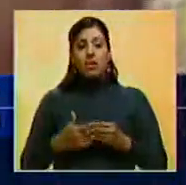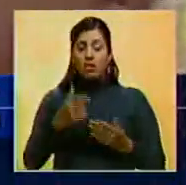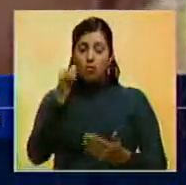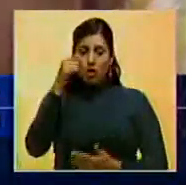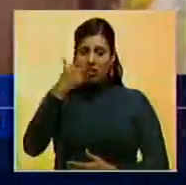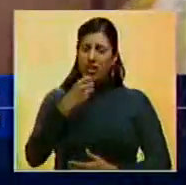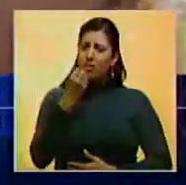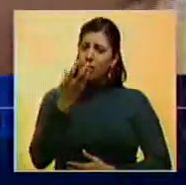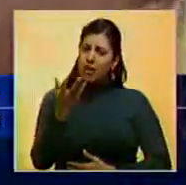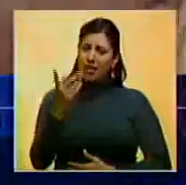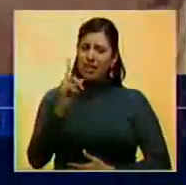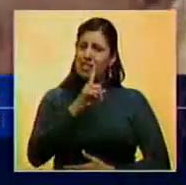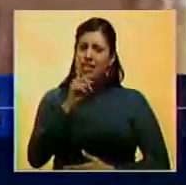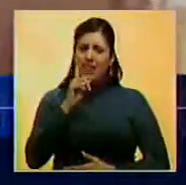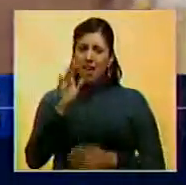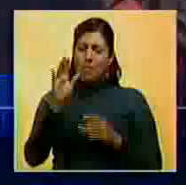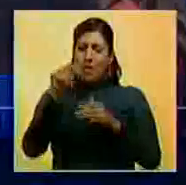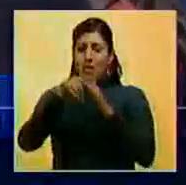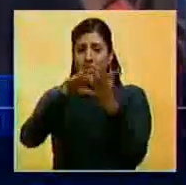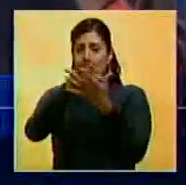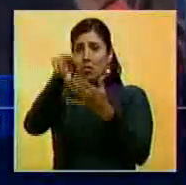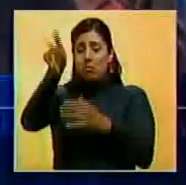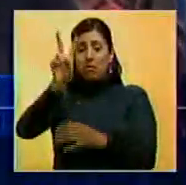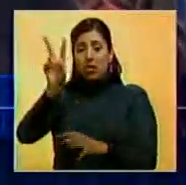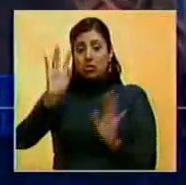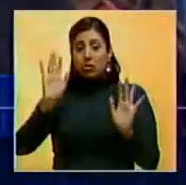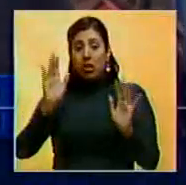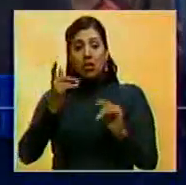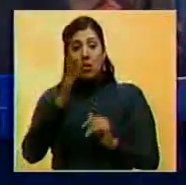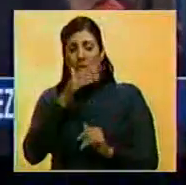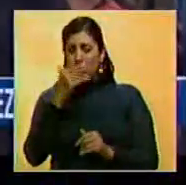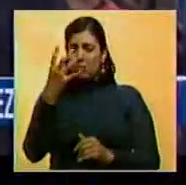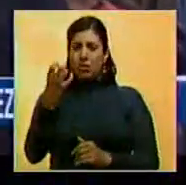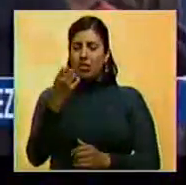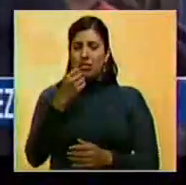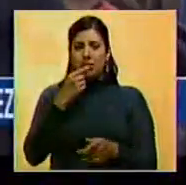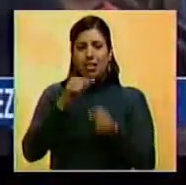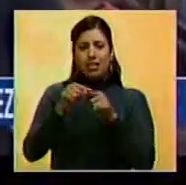Itamaraty señaló que se trata de aspectos internos de Venezuela que no cabe comentar a Brasil.